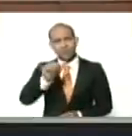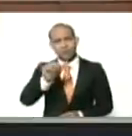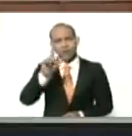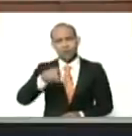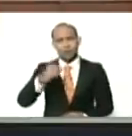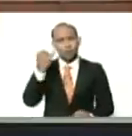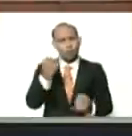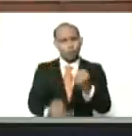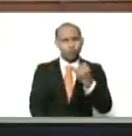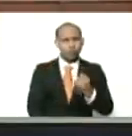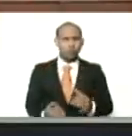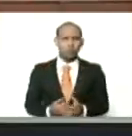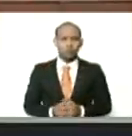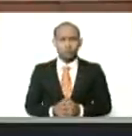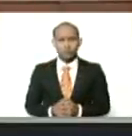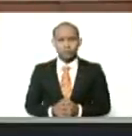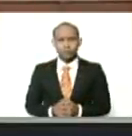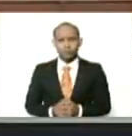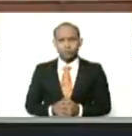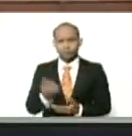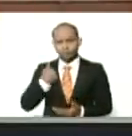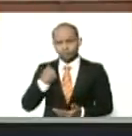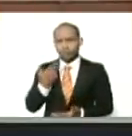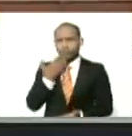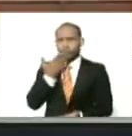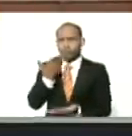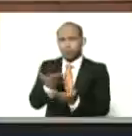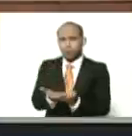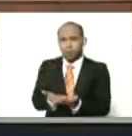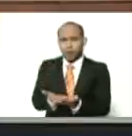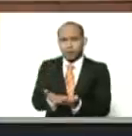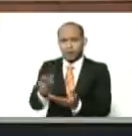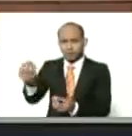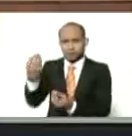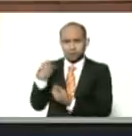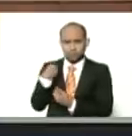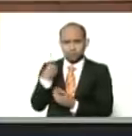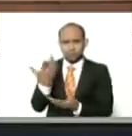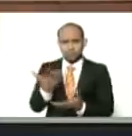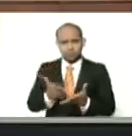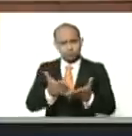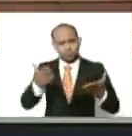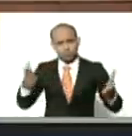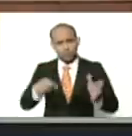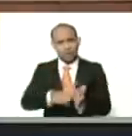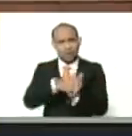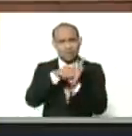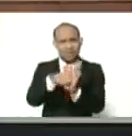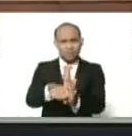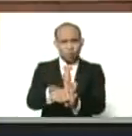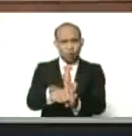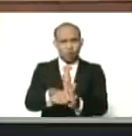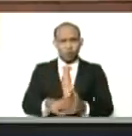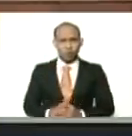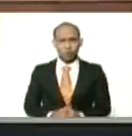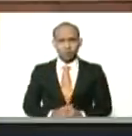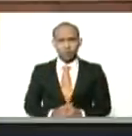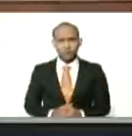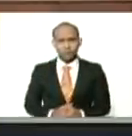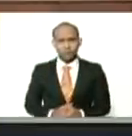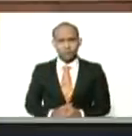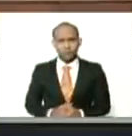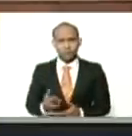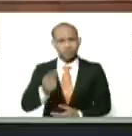último, aquí me proponen, algo que tiene gran carácter simbólico, para